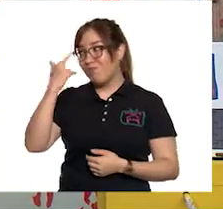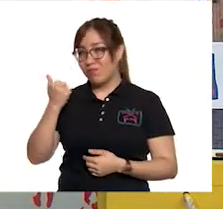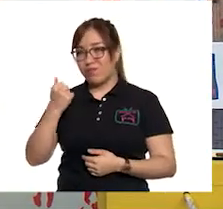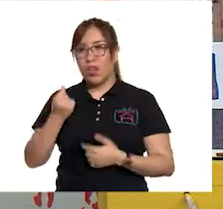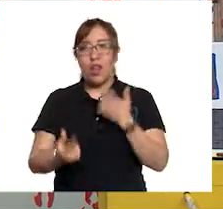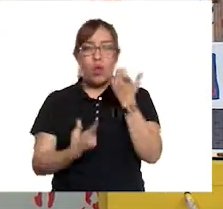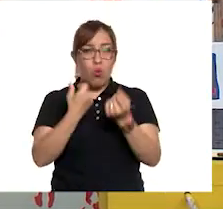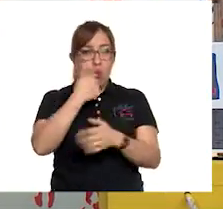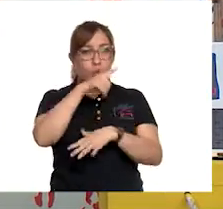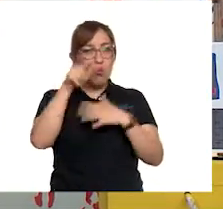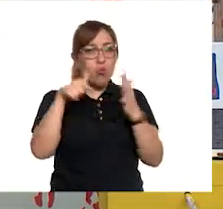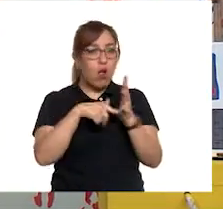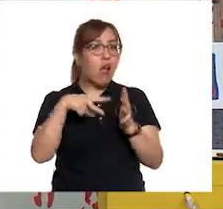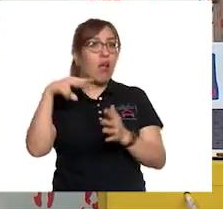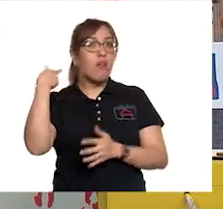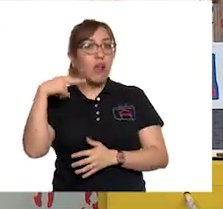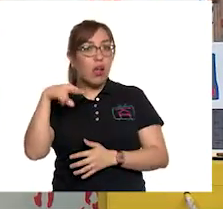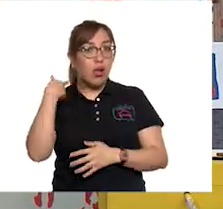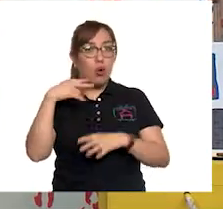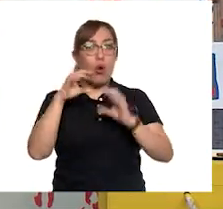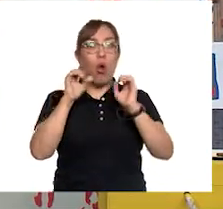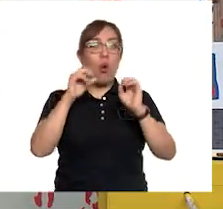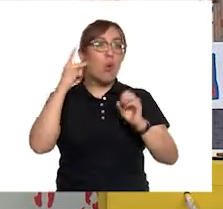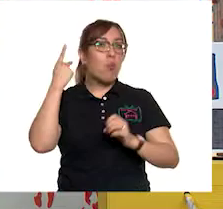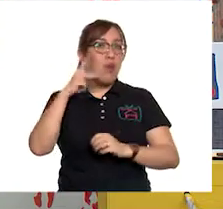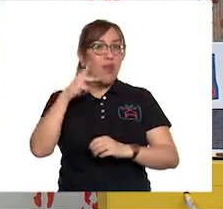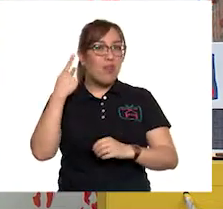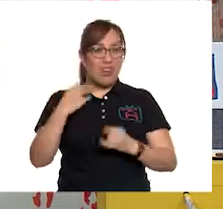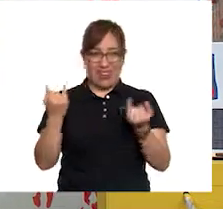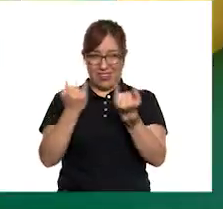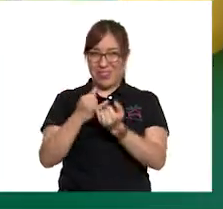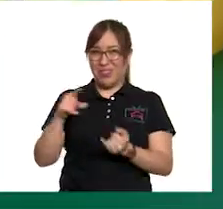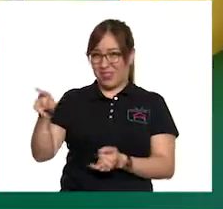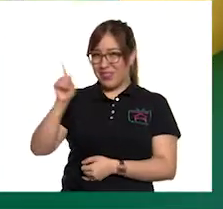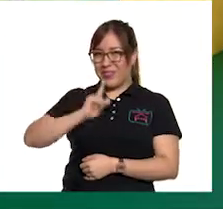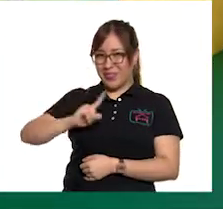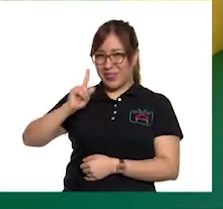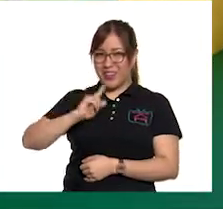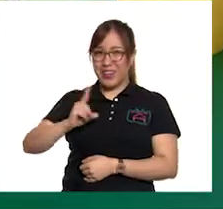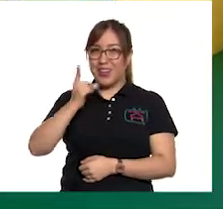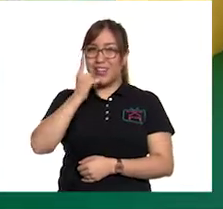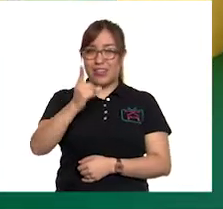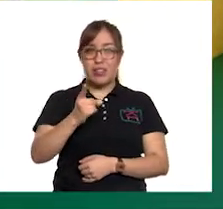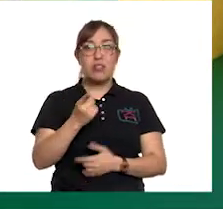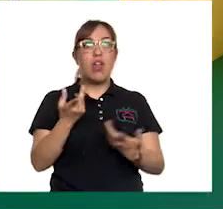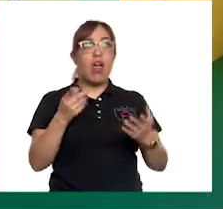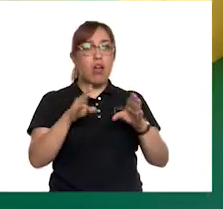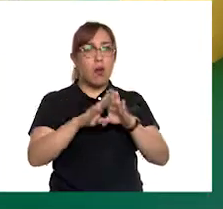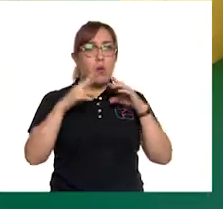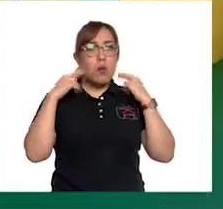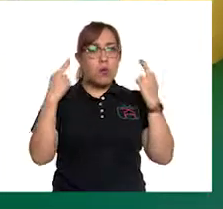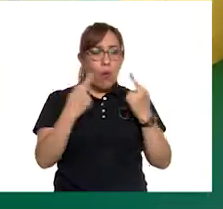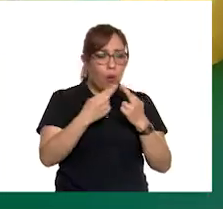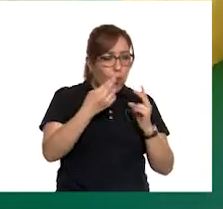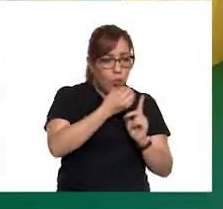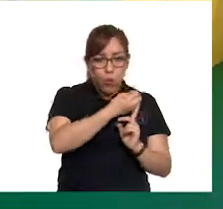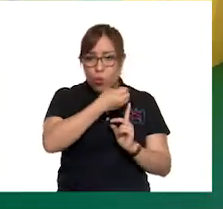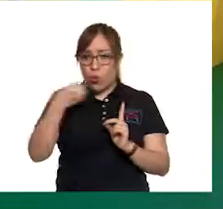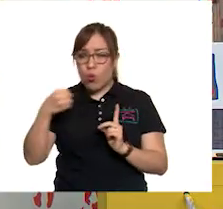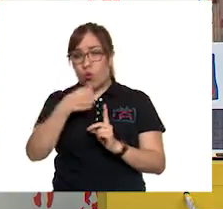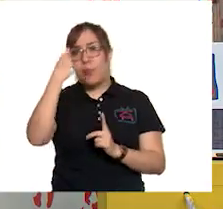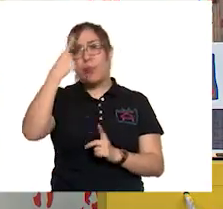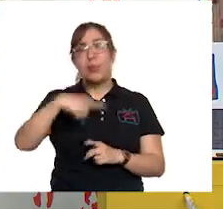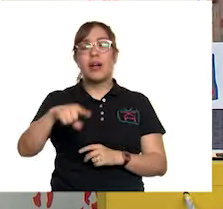Veracruz, Puebla, tal como lo mostró Anita, se organizan de esta manera para satisfacer las necesidades